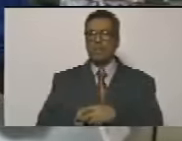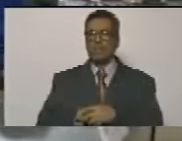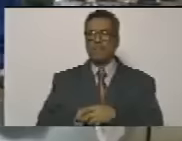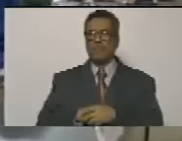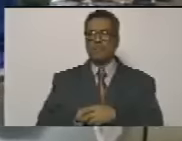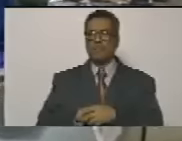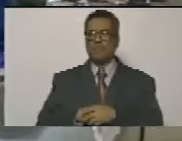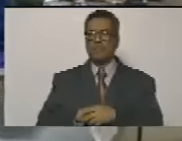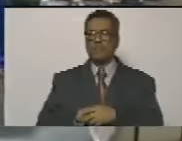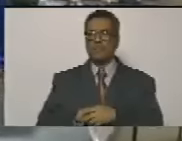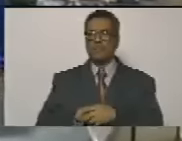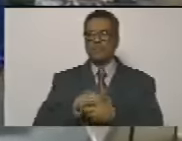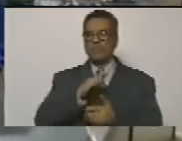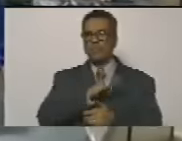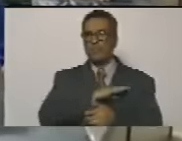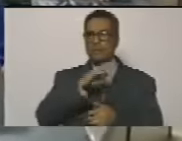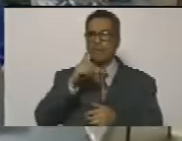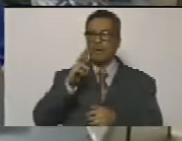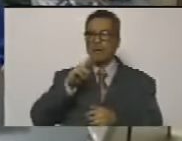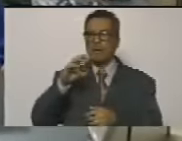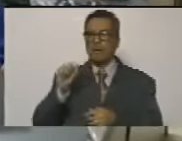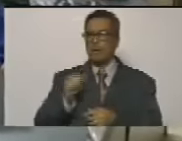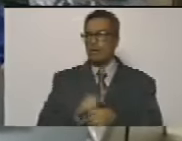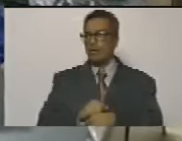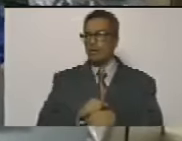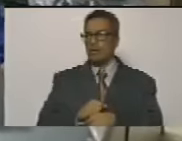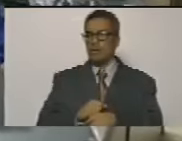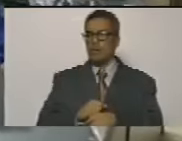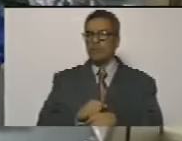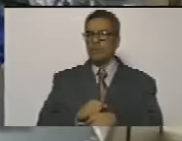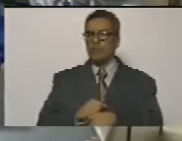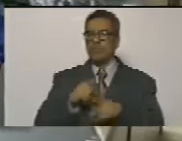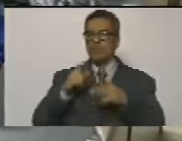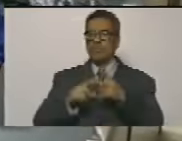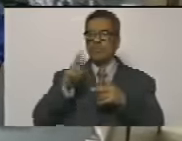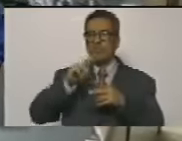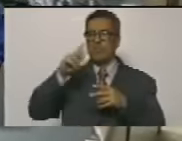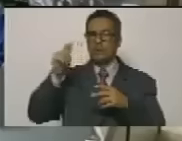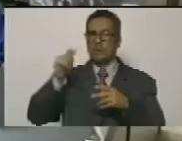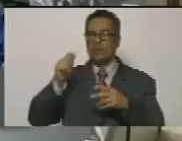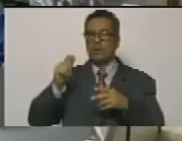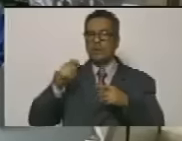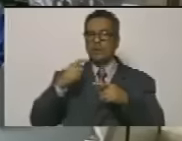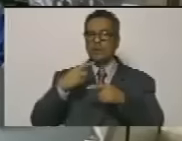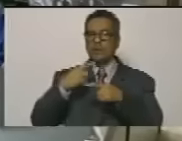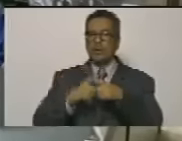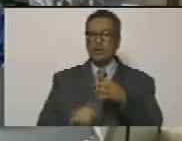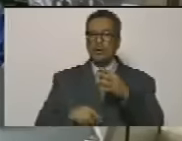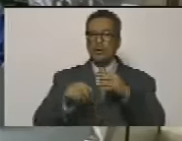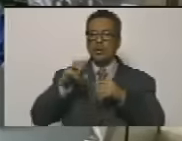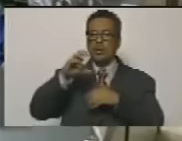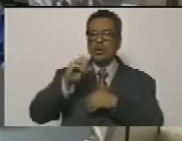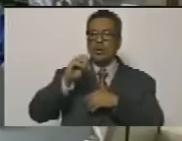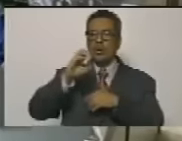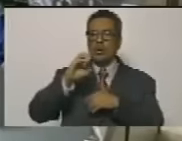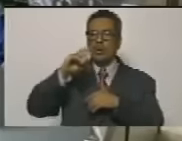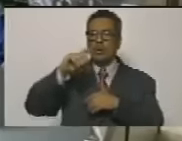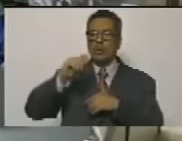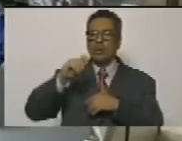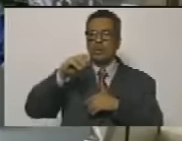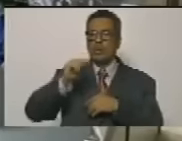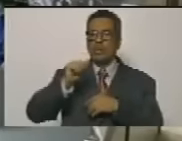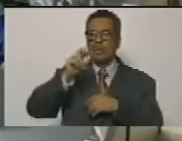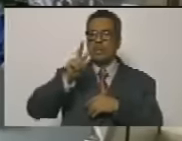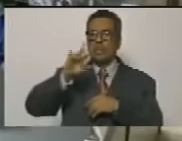Domingo Alberto Rangel Simón Sáez el roco Moreiro Octavio Lepaja estaba allí